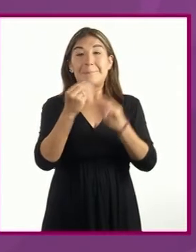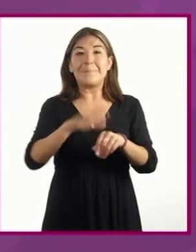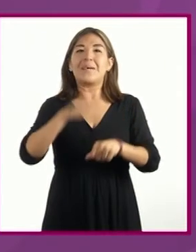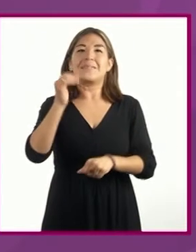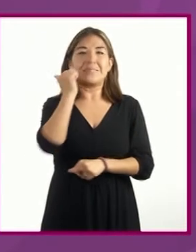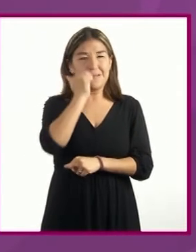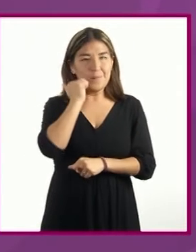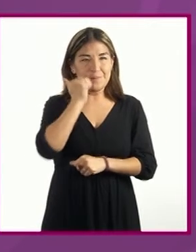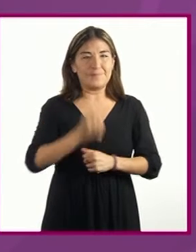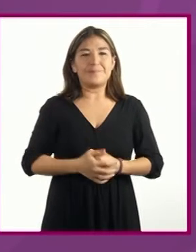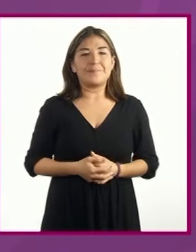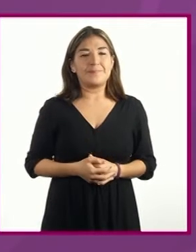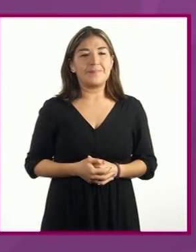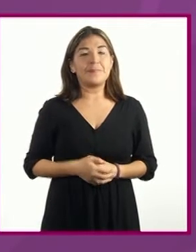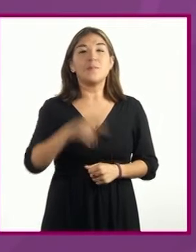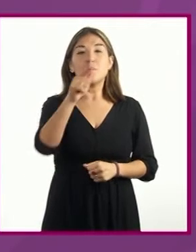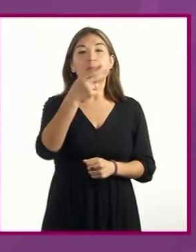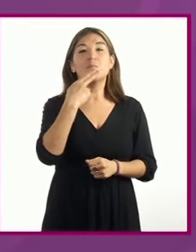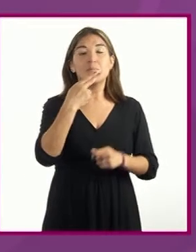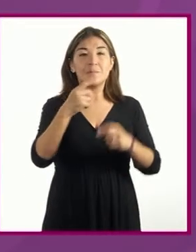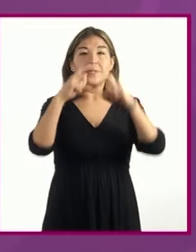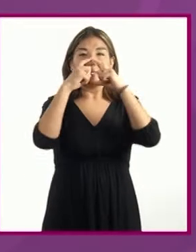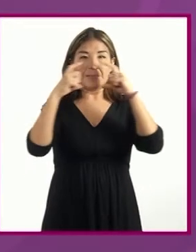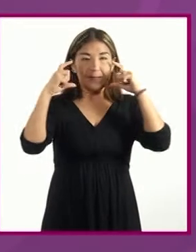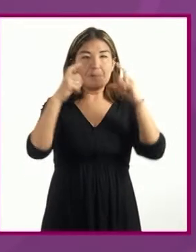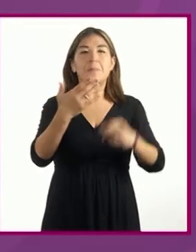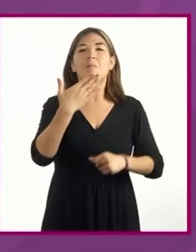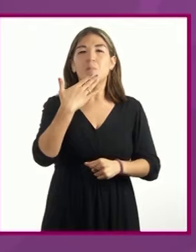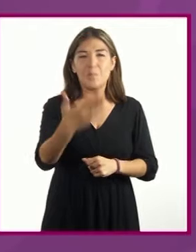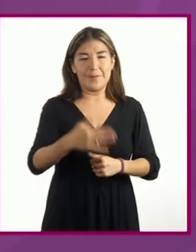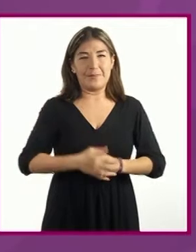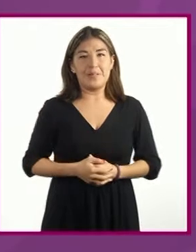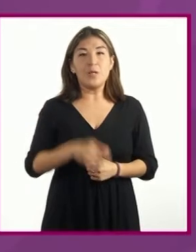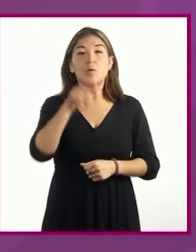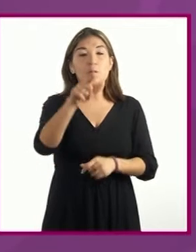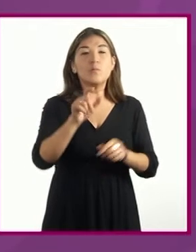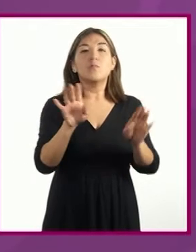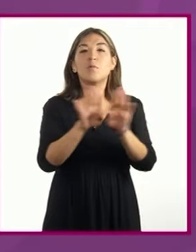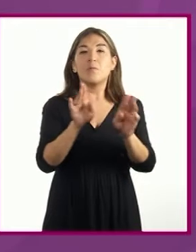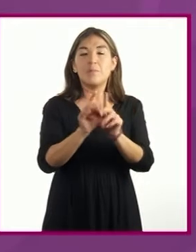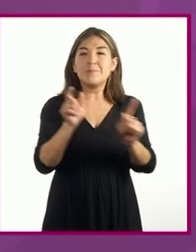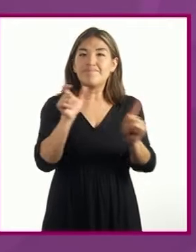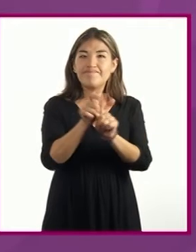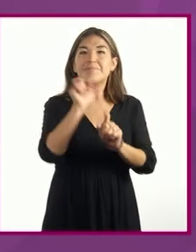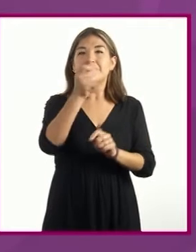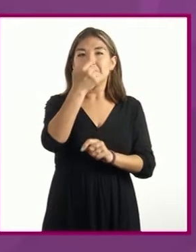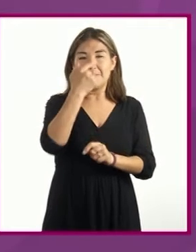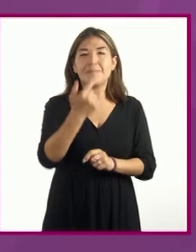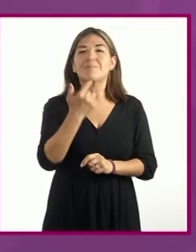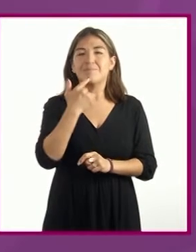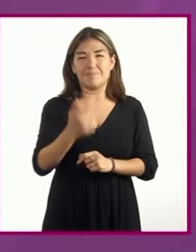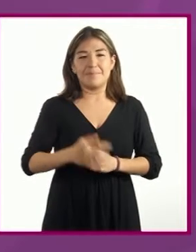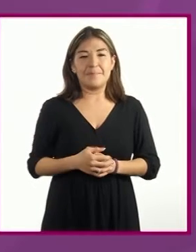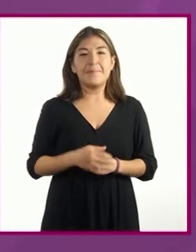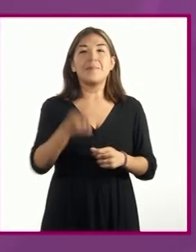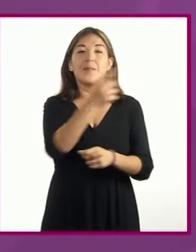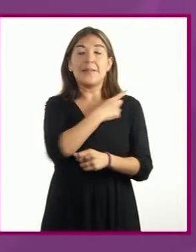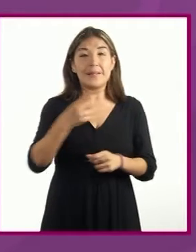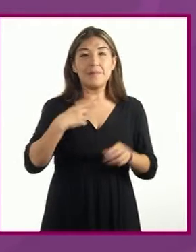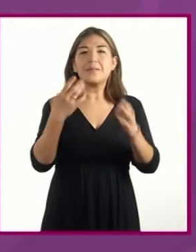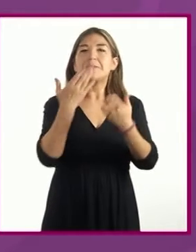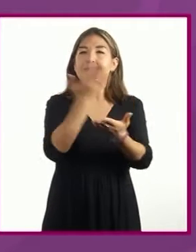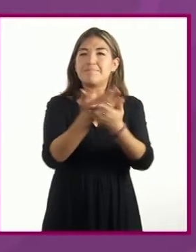abundante jabón, usando el cubrebocas adecuadamente, de forma que proteja nariz y boca, y aunque juntos,